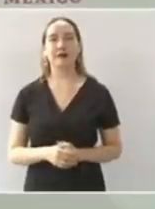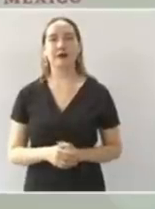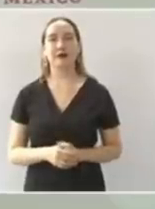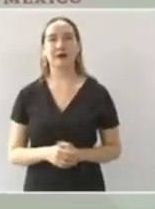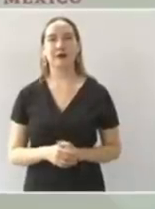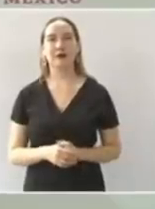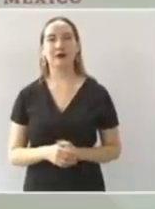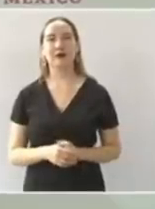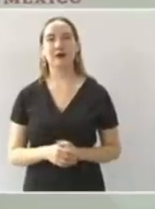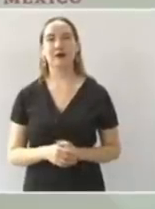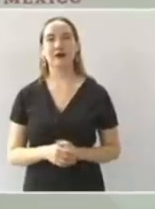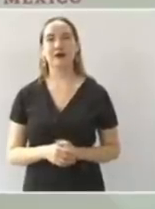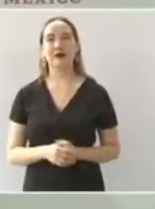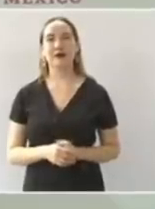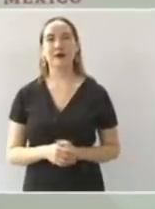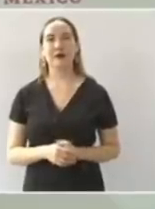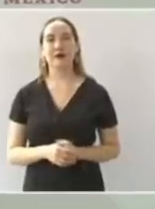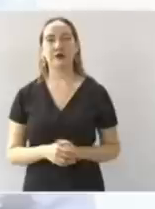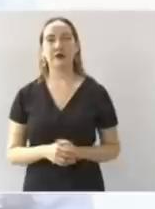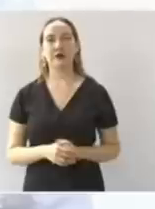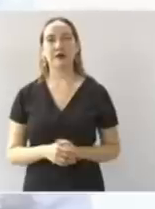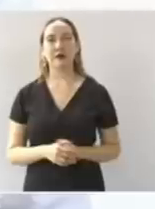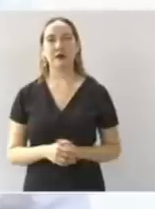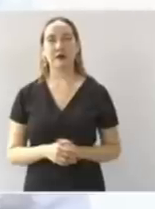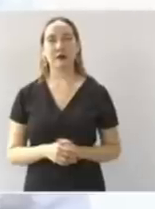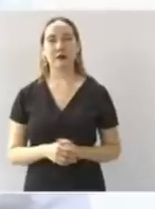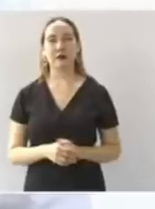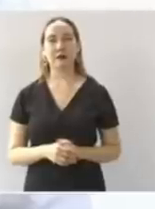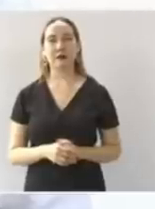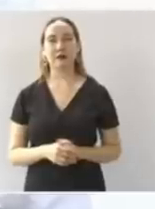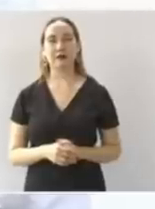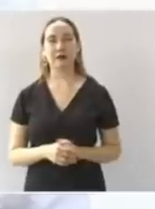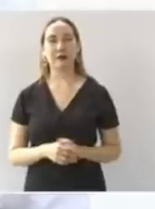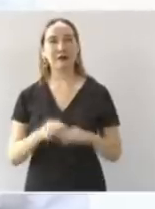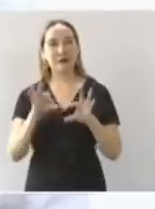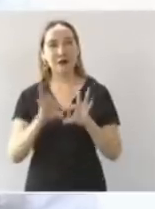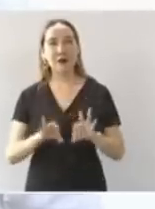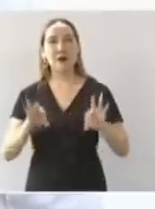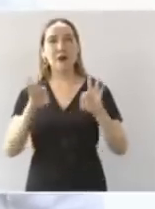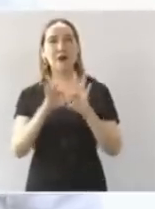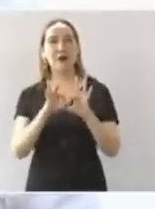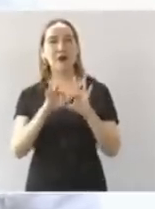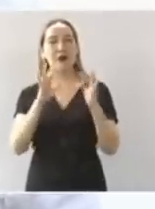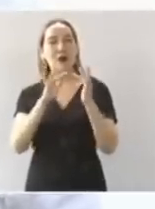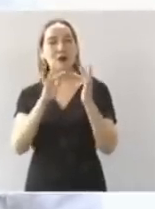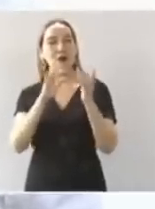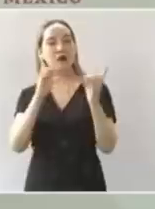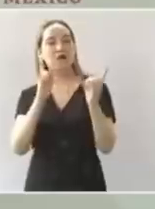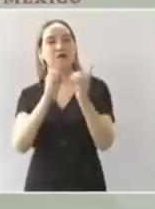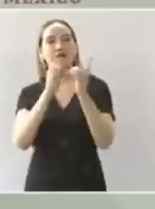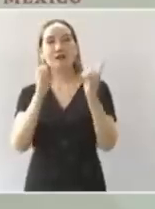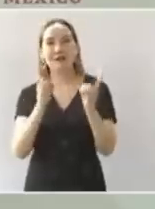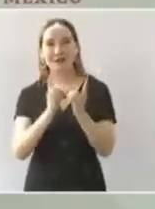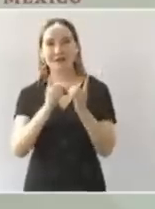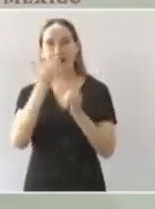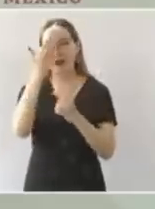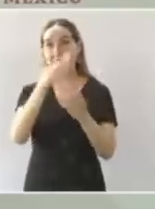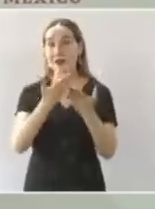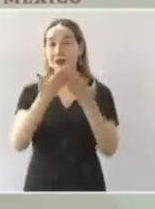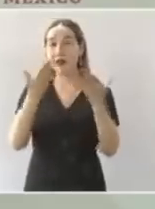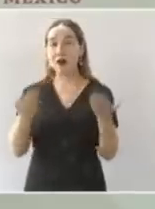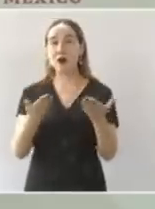gobierno también por eso se están creando las sucursales del banco del bienestar